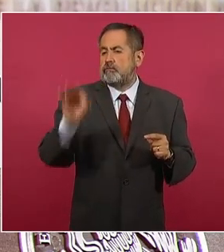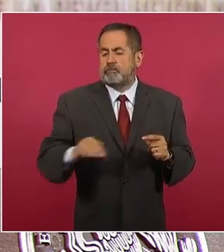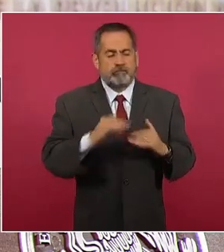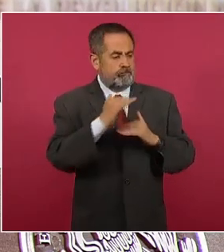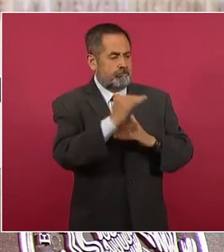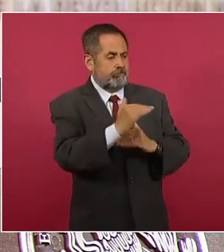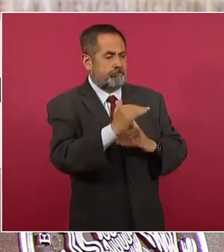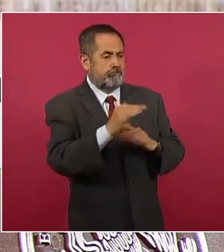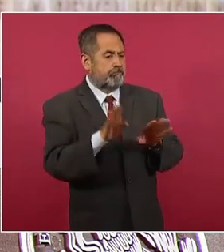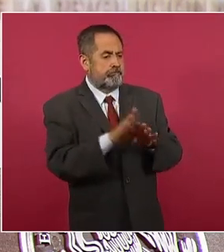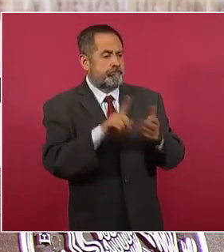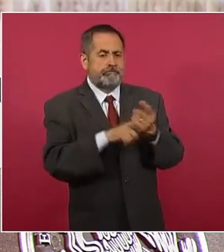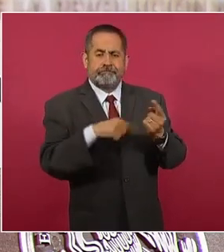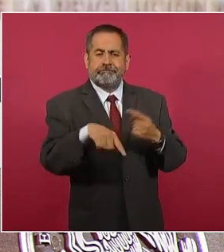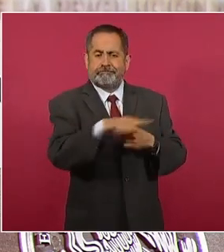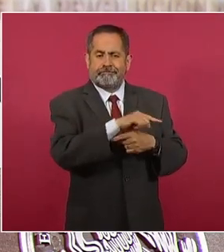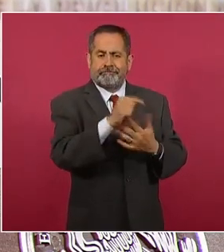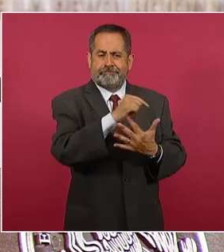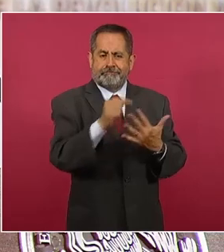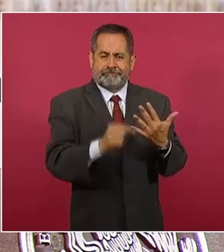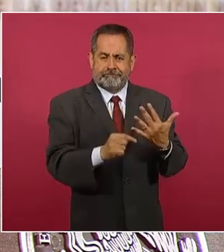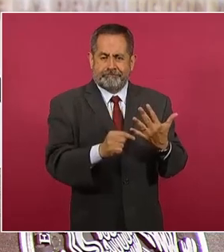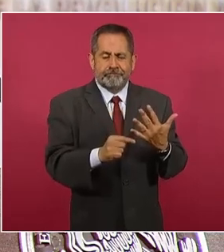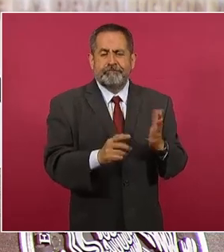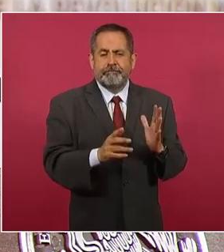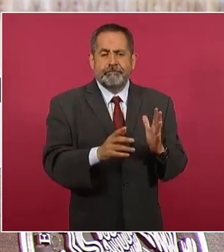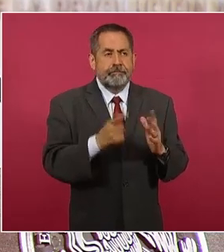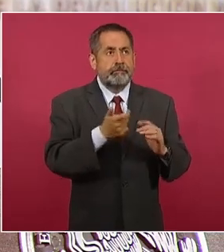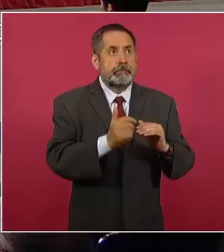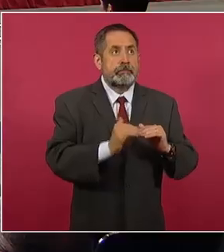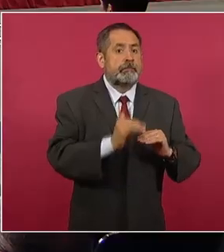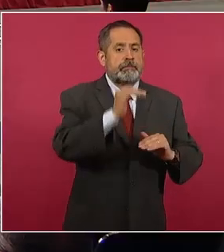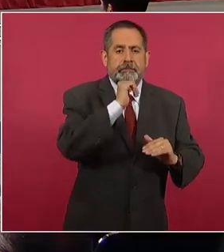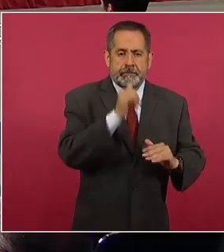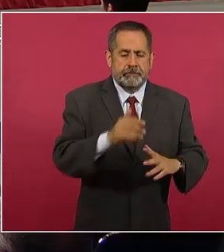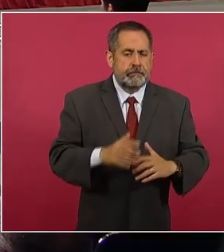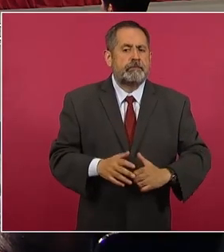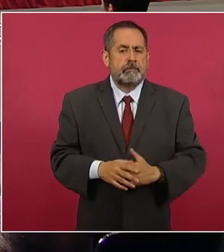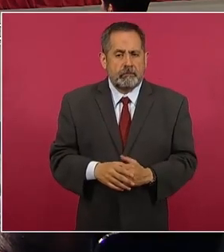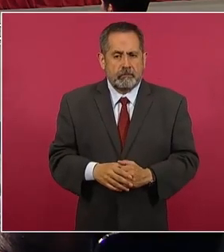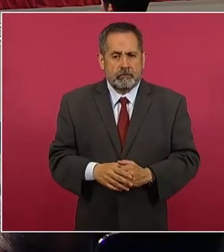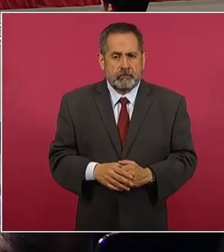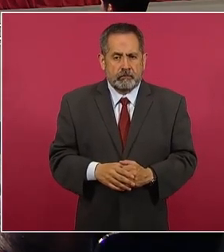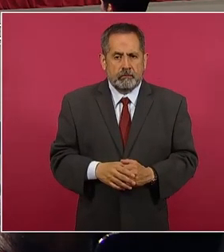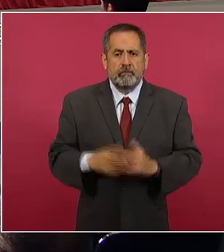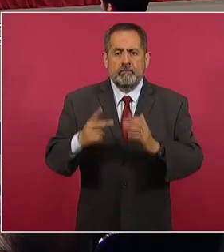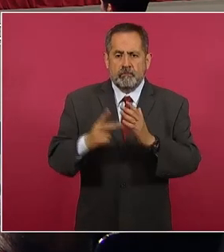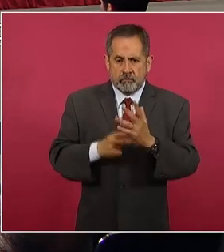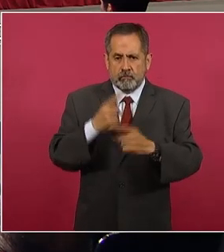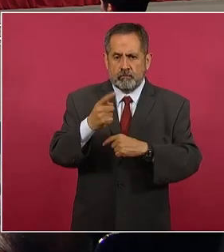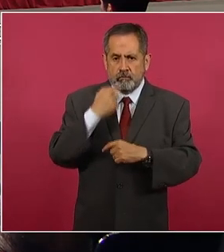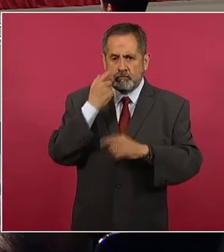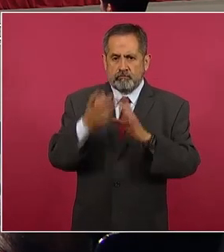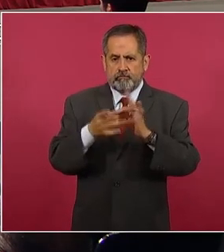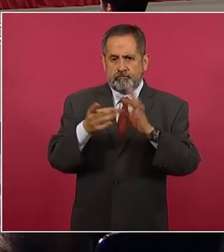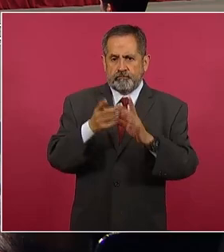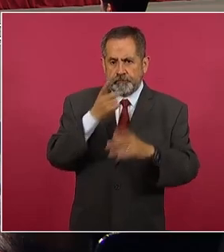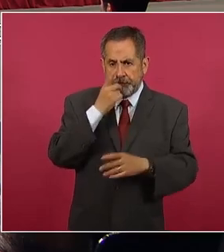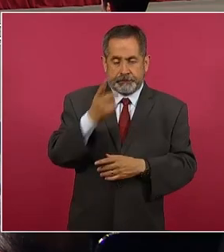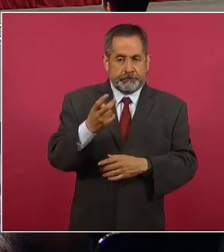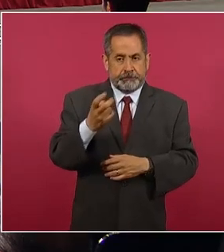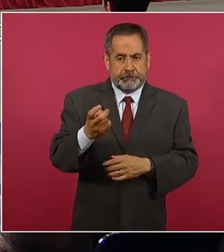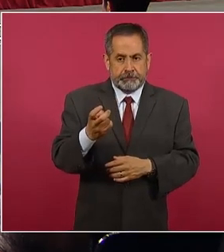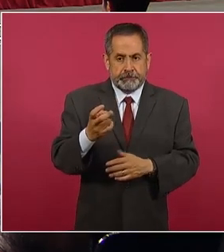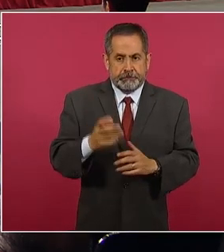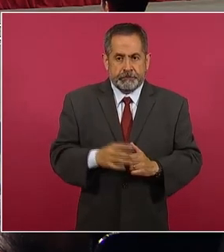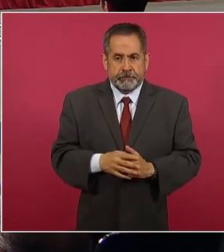contribución a la inflación. Quiero recalcar que para este